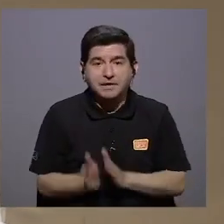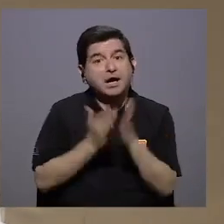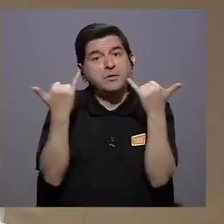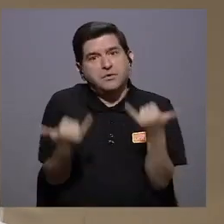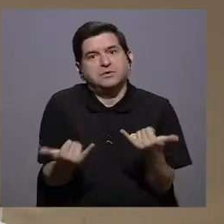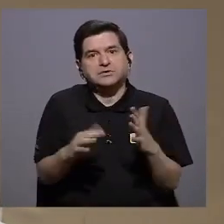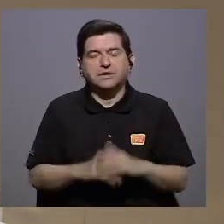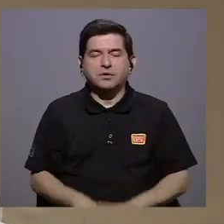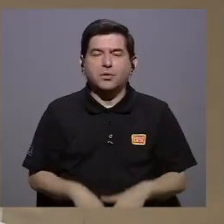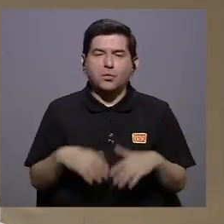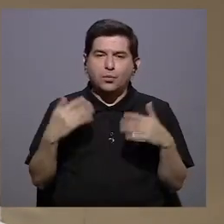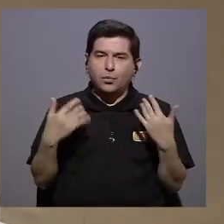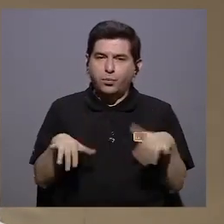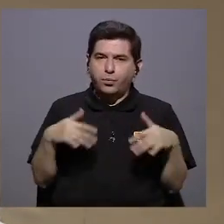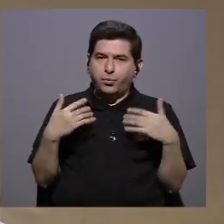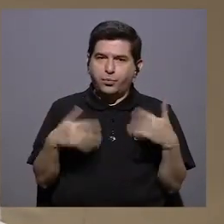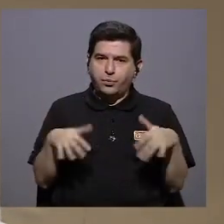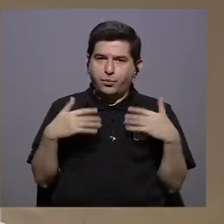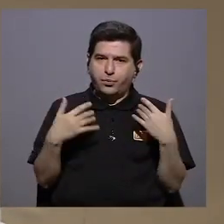aprovechemos wow